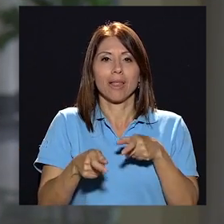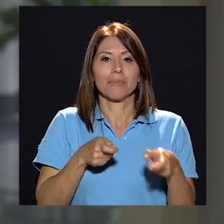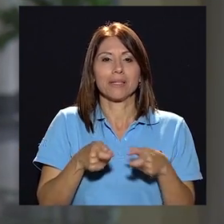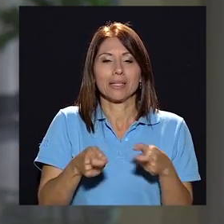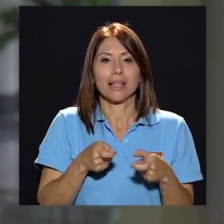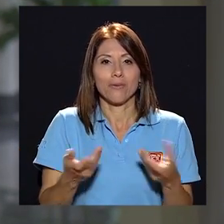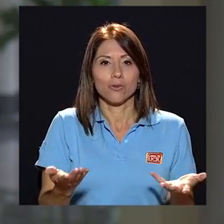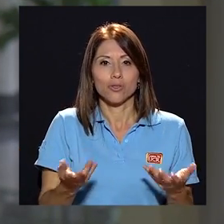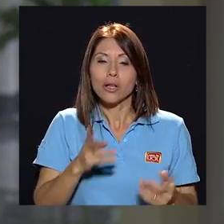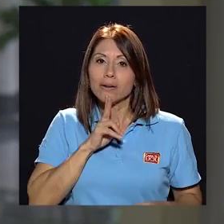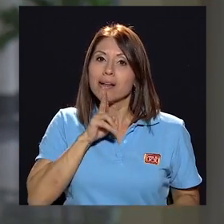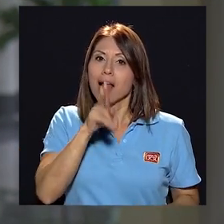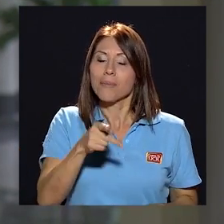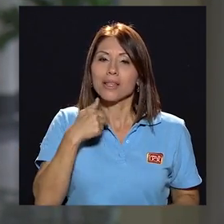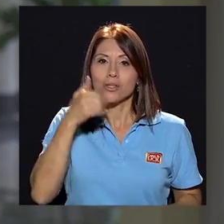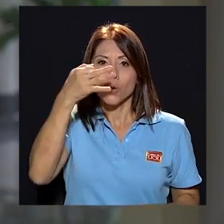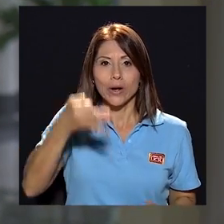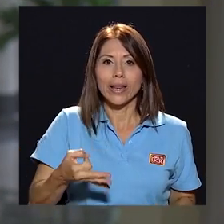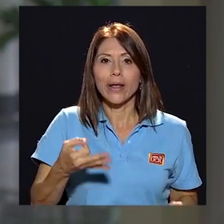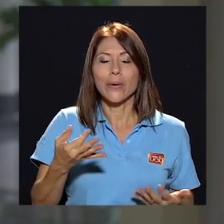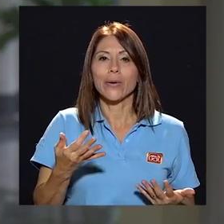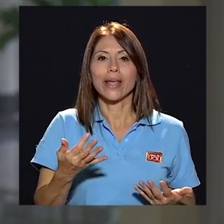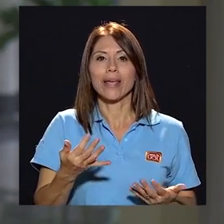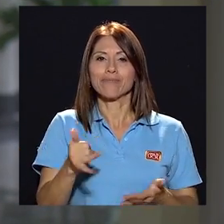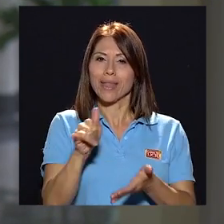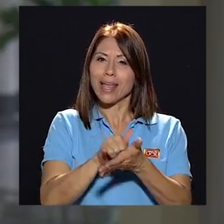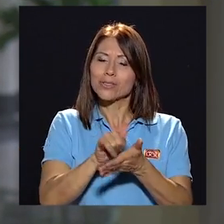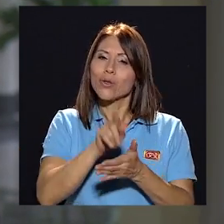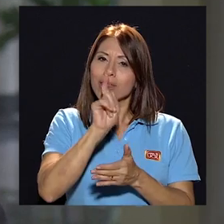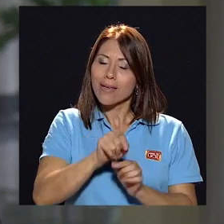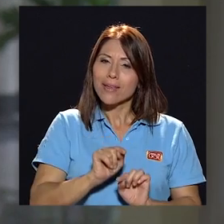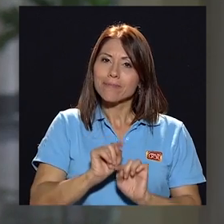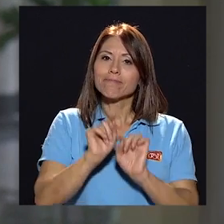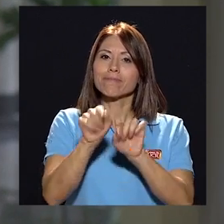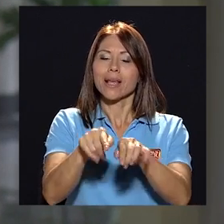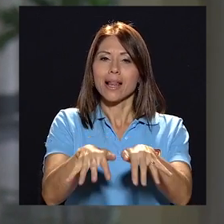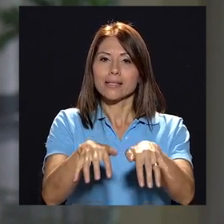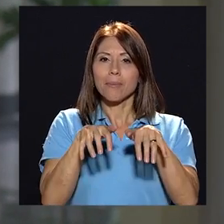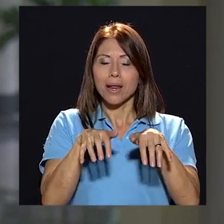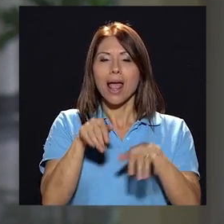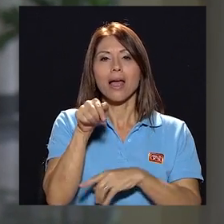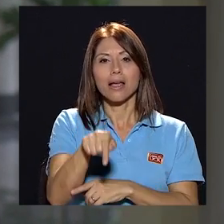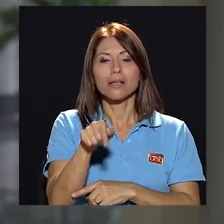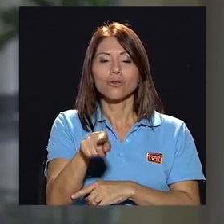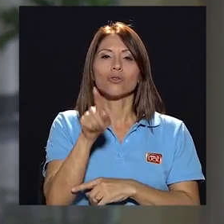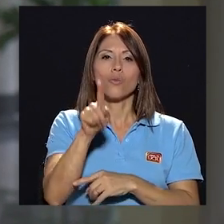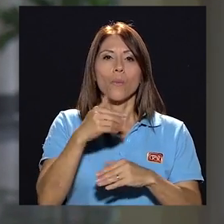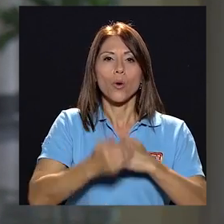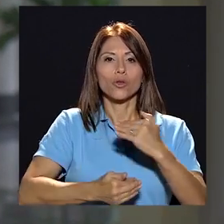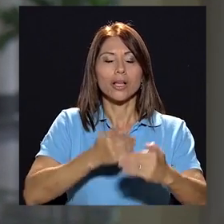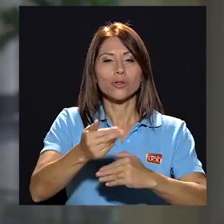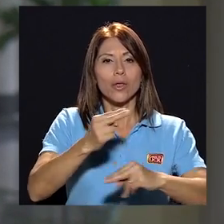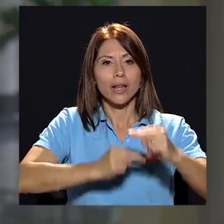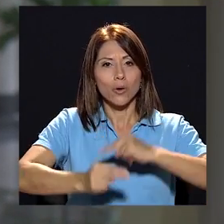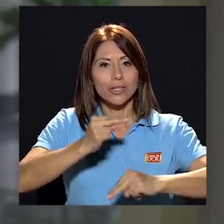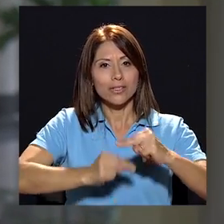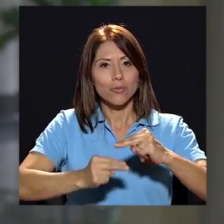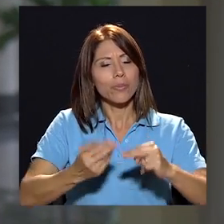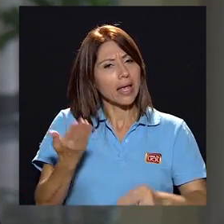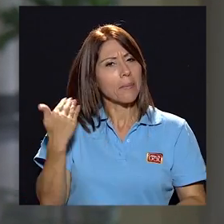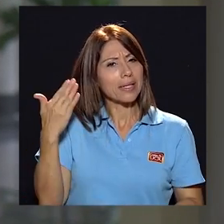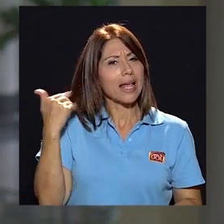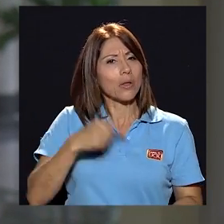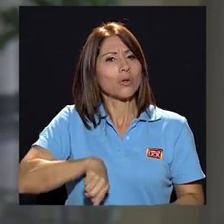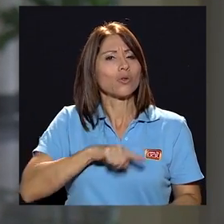administrativos. Realmente yo creo que esto habría que llevarlo a la asamblea y efectivamente es un proceso de negociación.